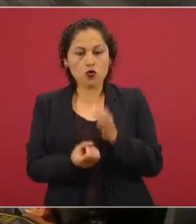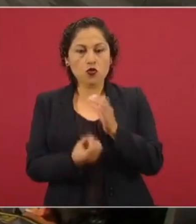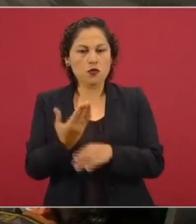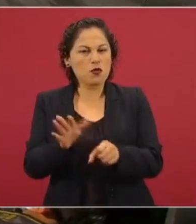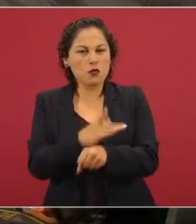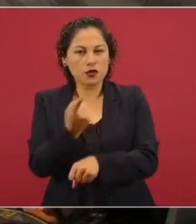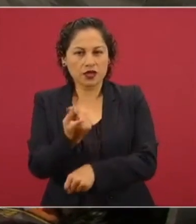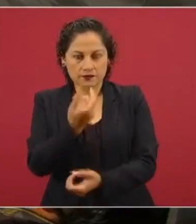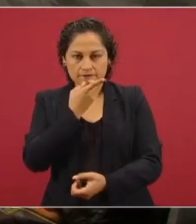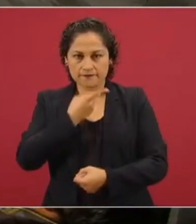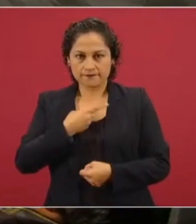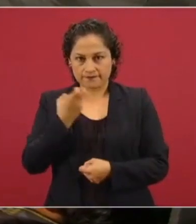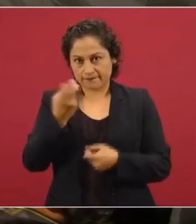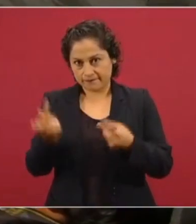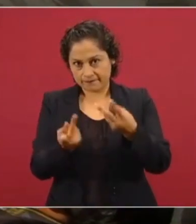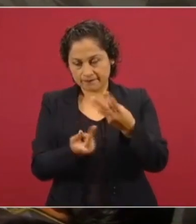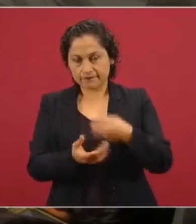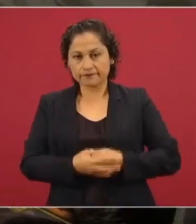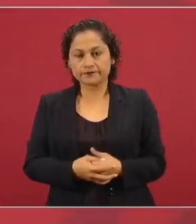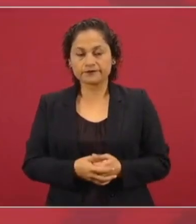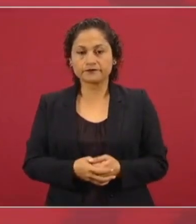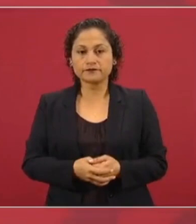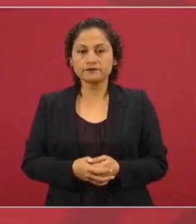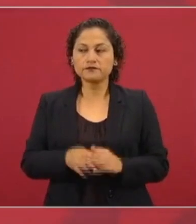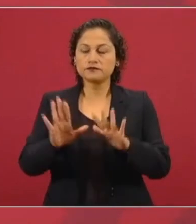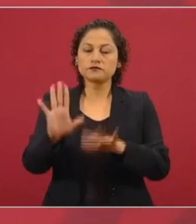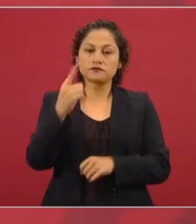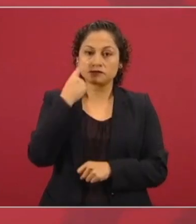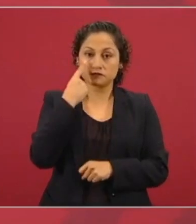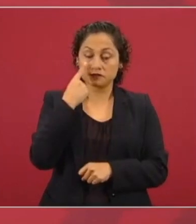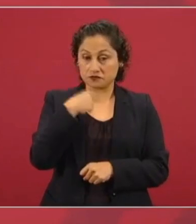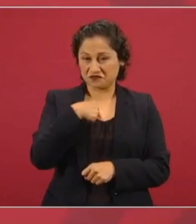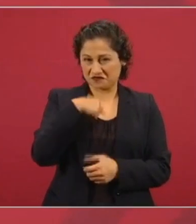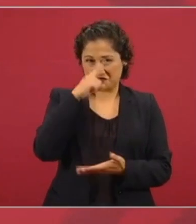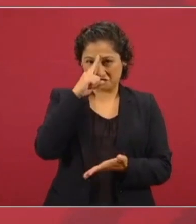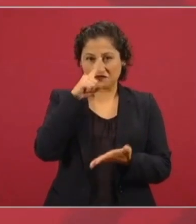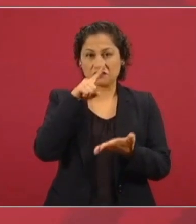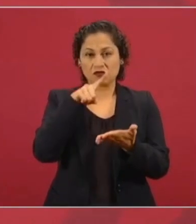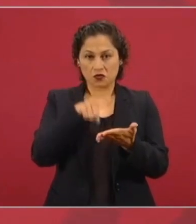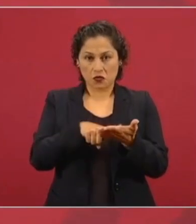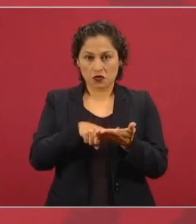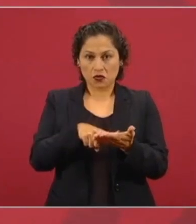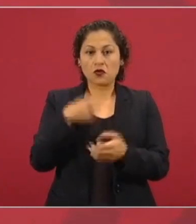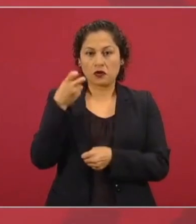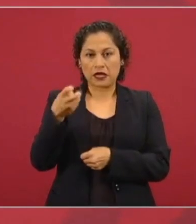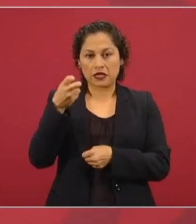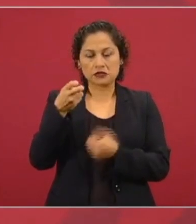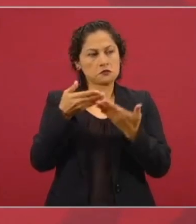yo creo que fue público y notorio